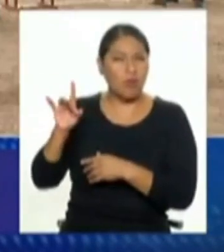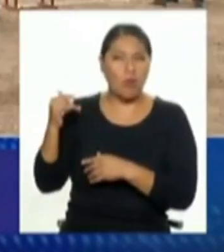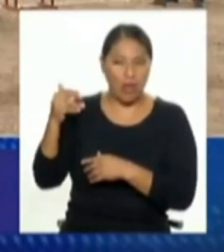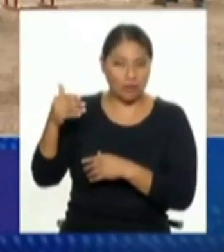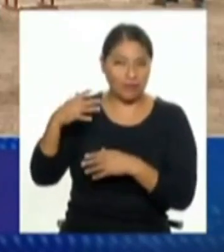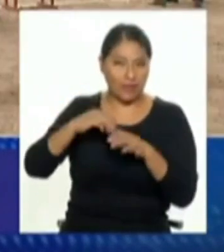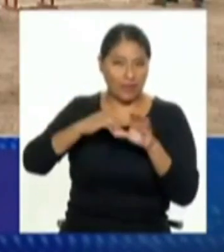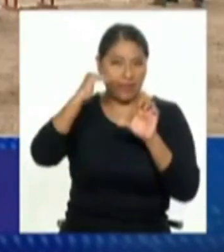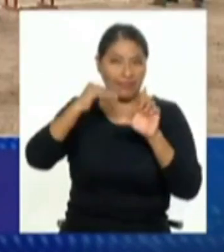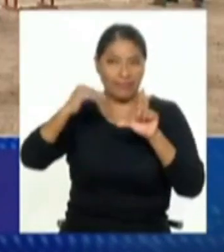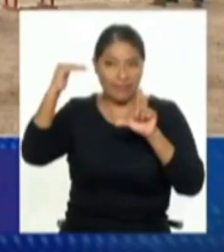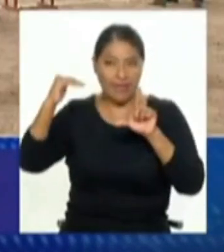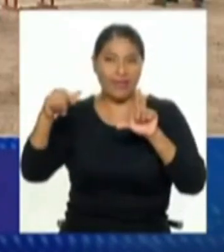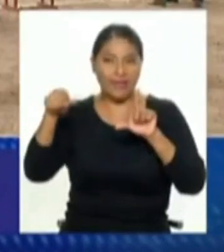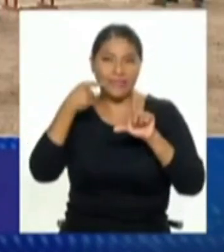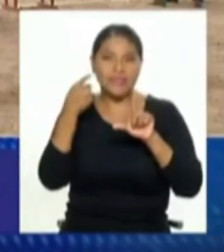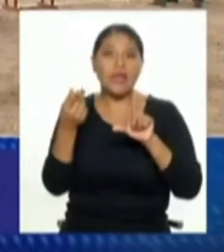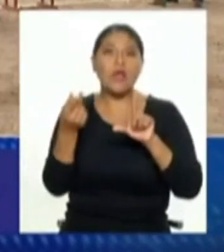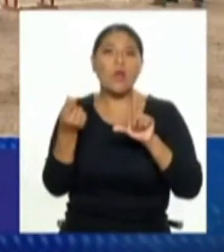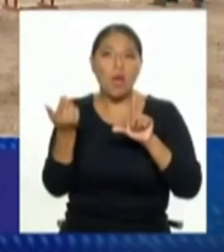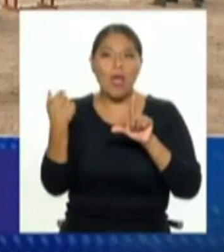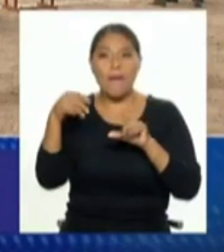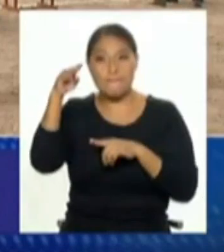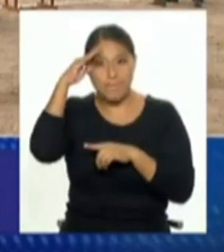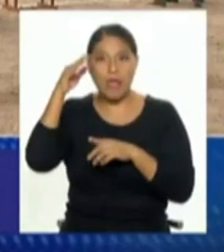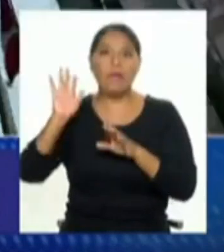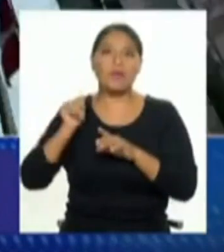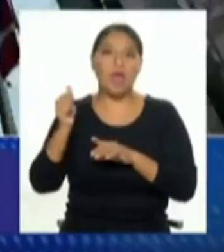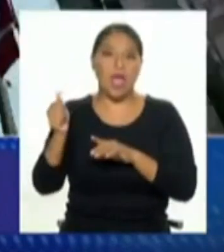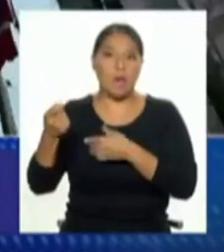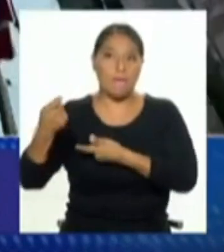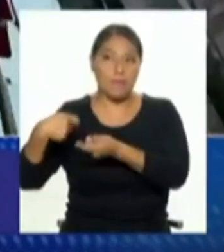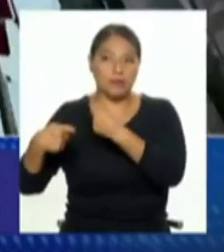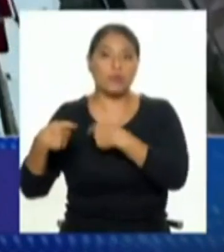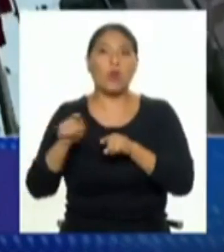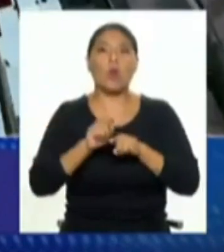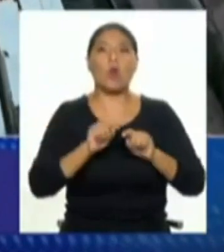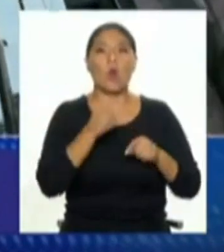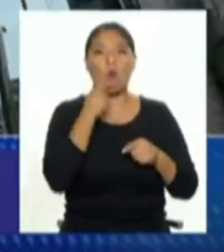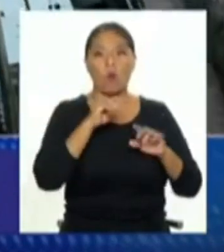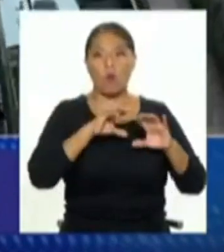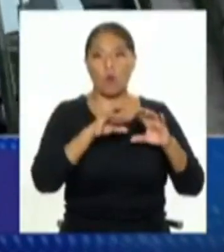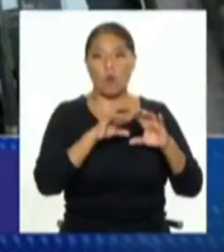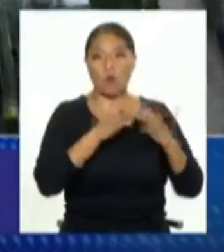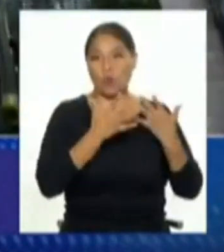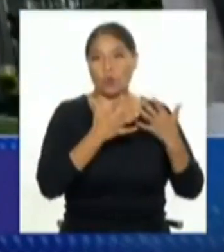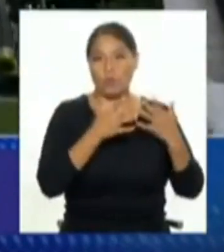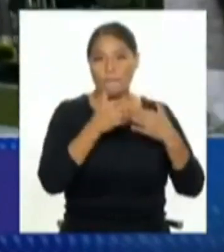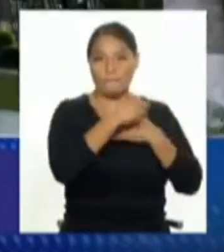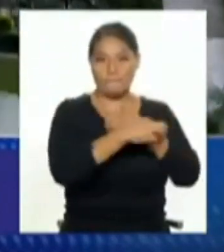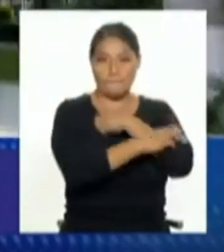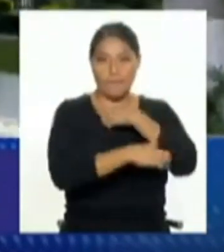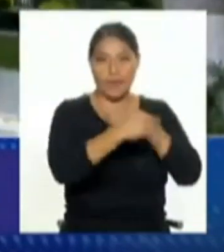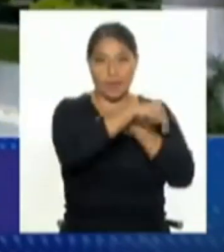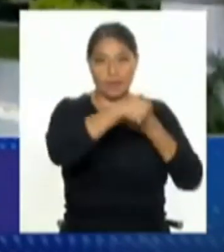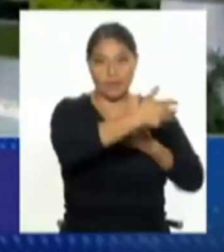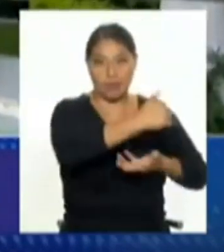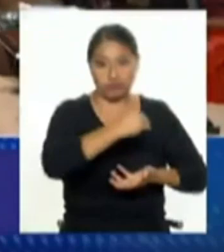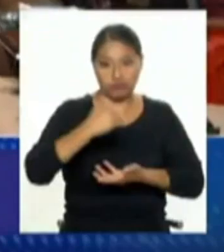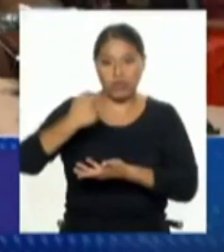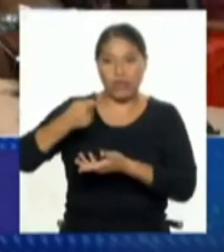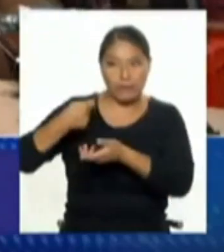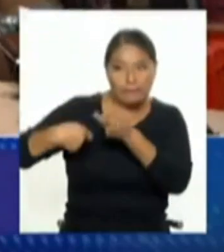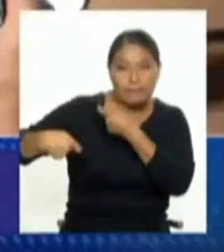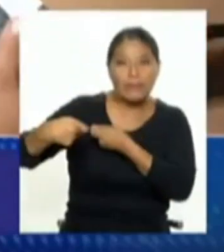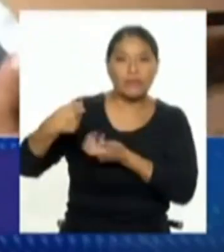casos, pues, de armas incautadas que regresan al mercado negro, ¿no? O inclusive armas que se pierden de las armerías y se venden, ¿no? No